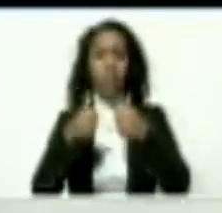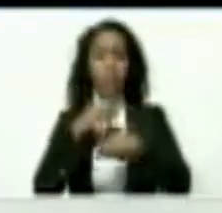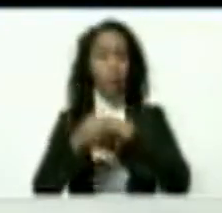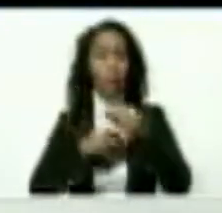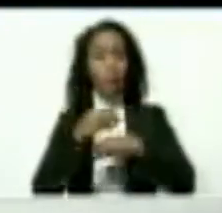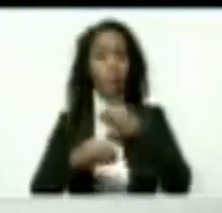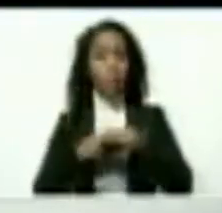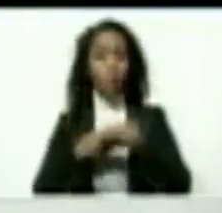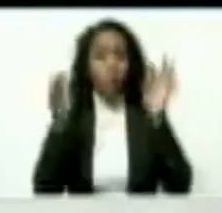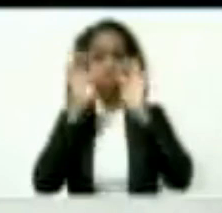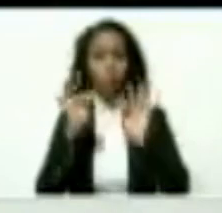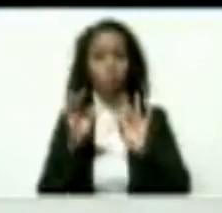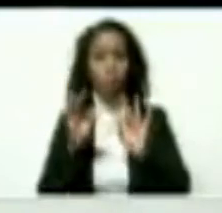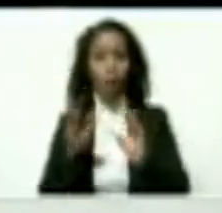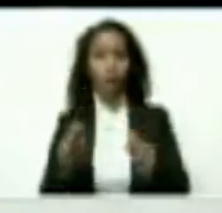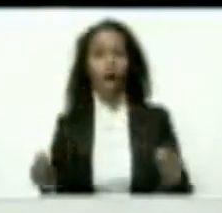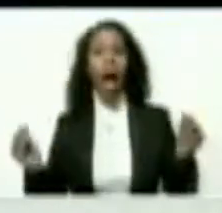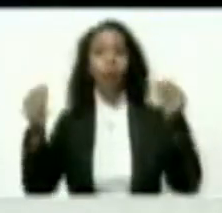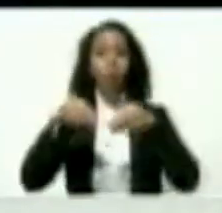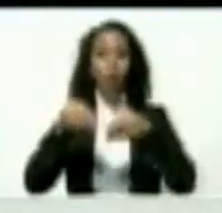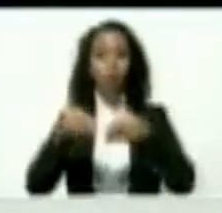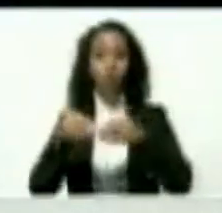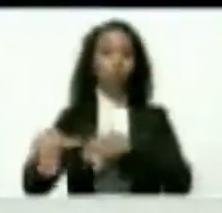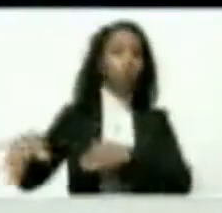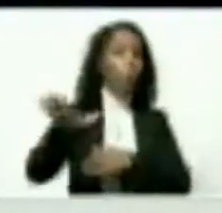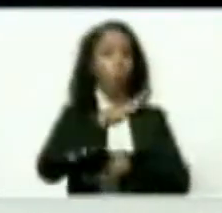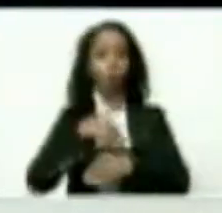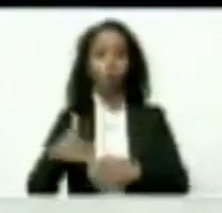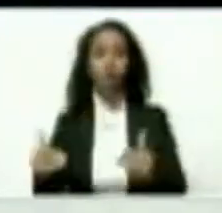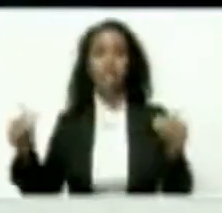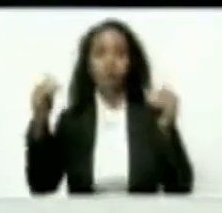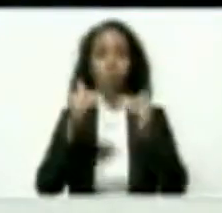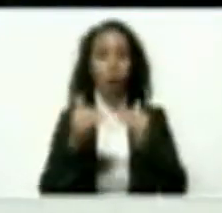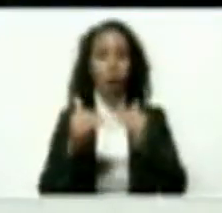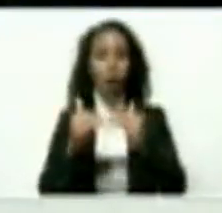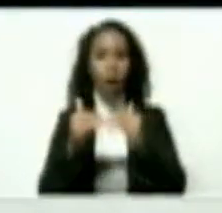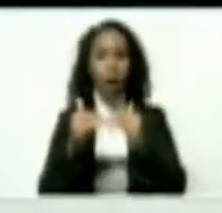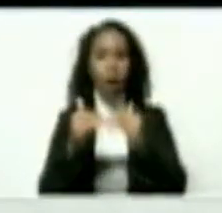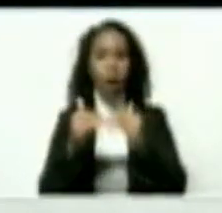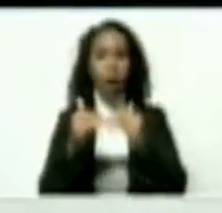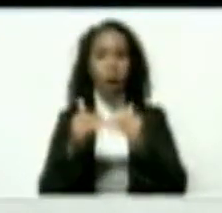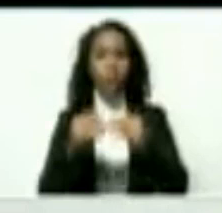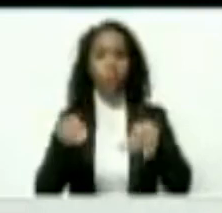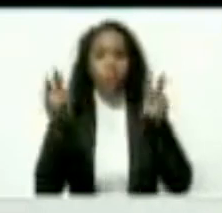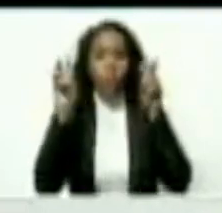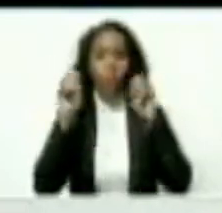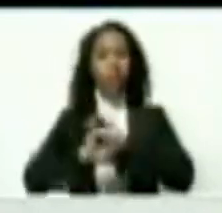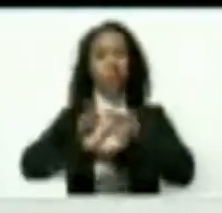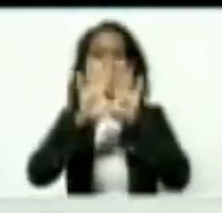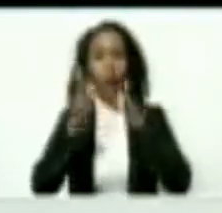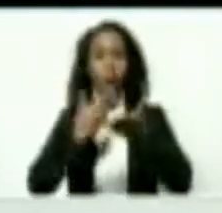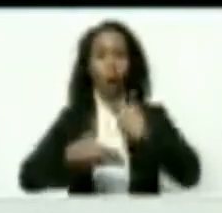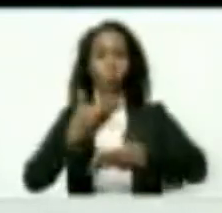de manera unánime, unánime, de nuevo la declaración de